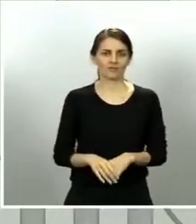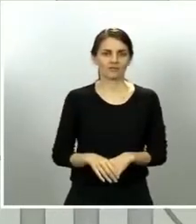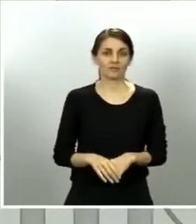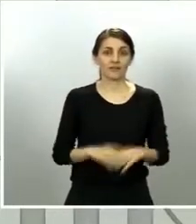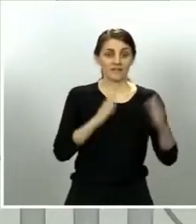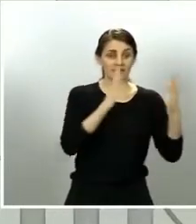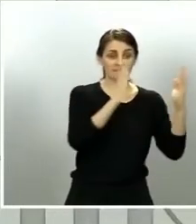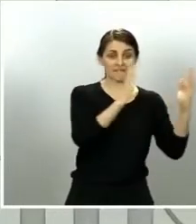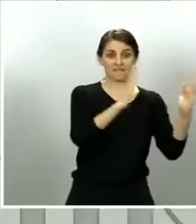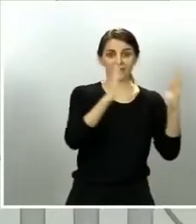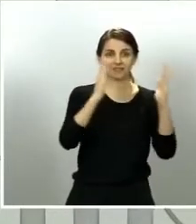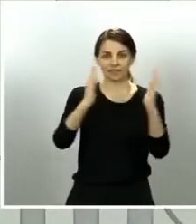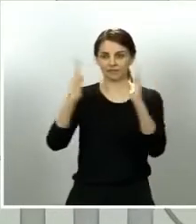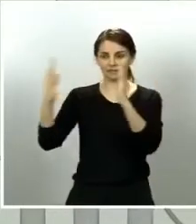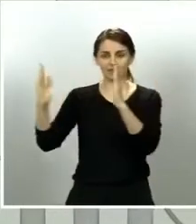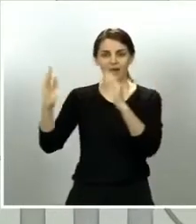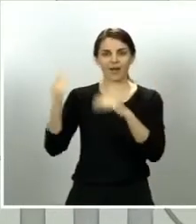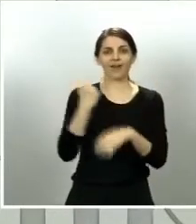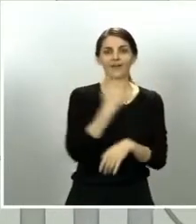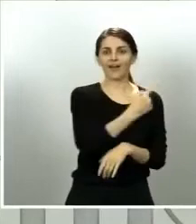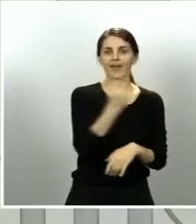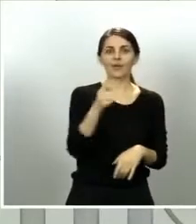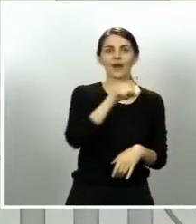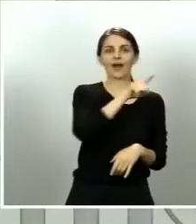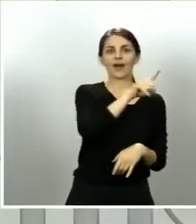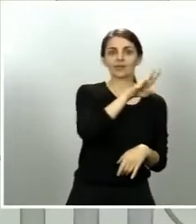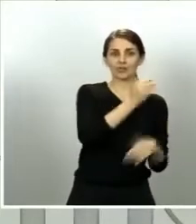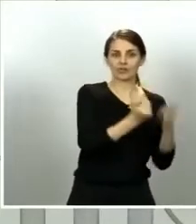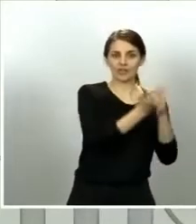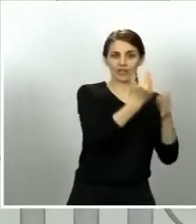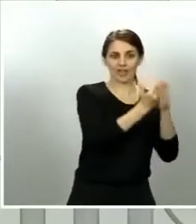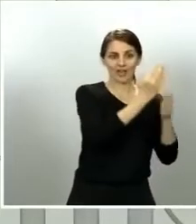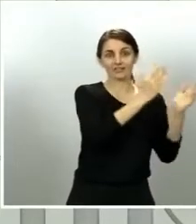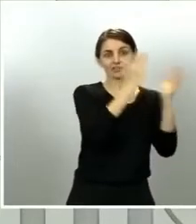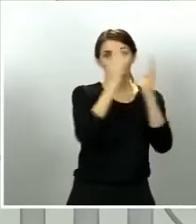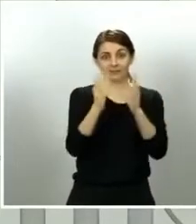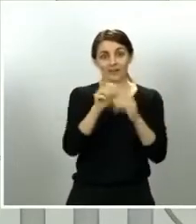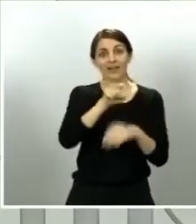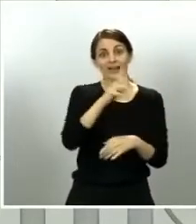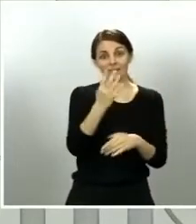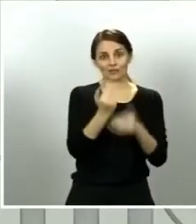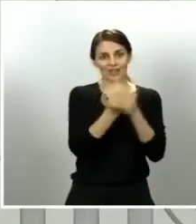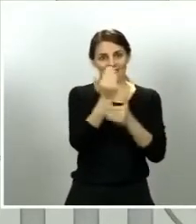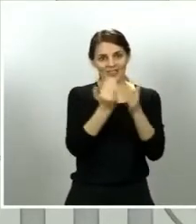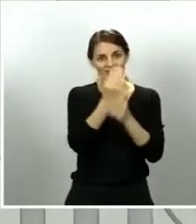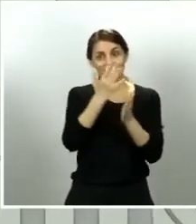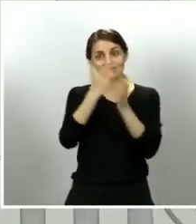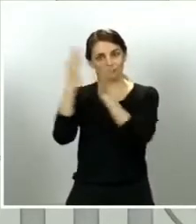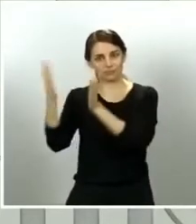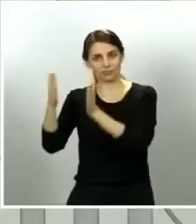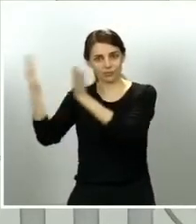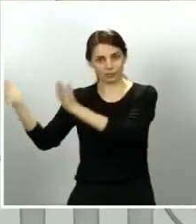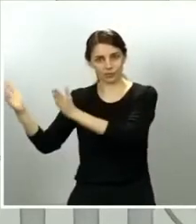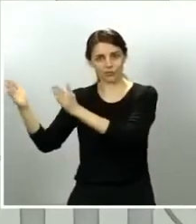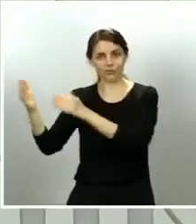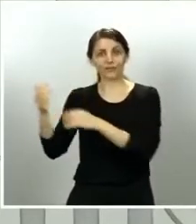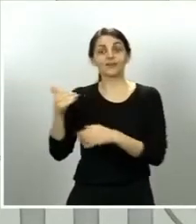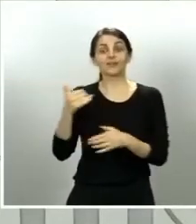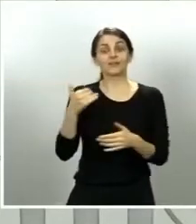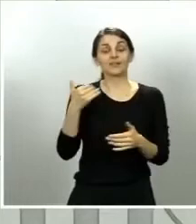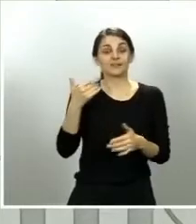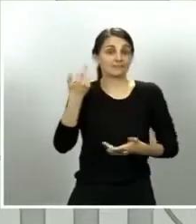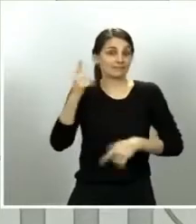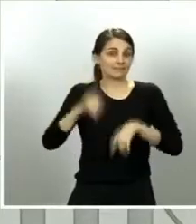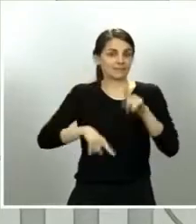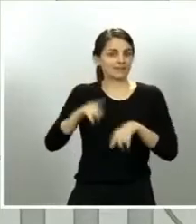14 días, periodo de incubación de la enfermedad, pasados los cuales, en base a los marcadores, se